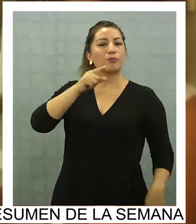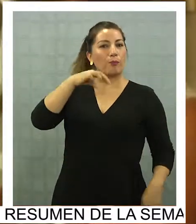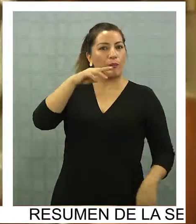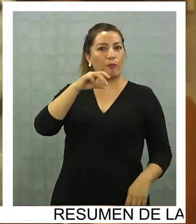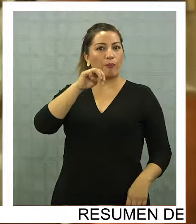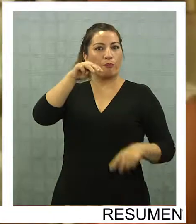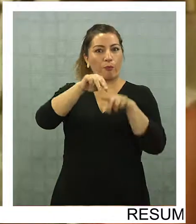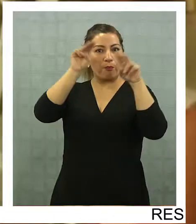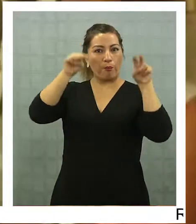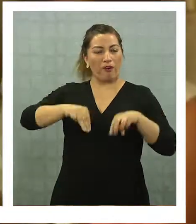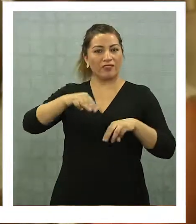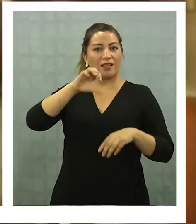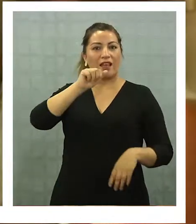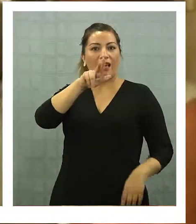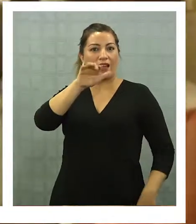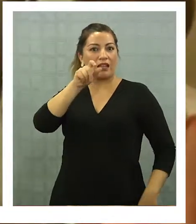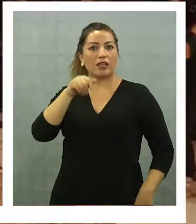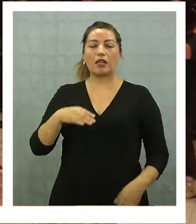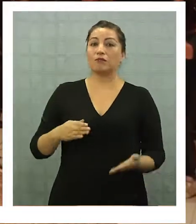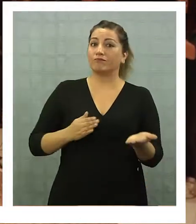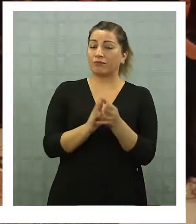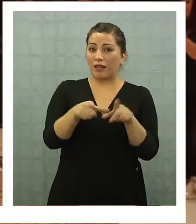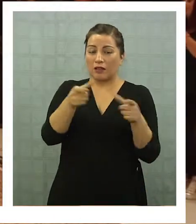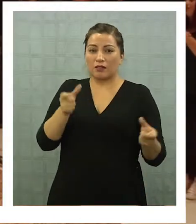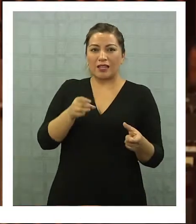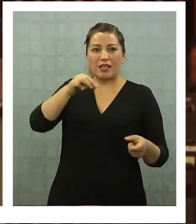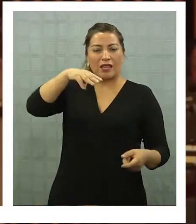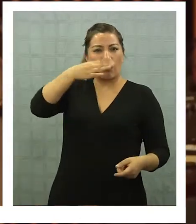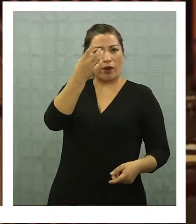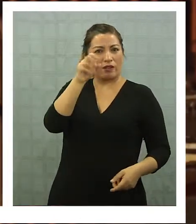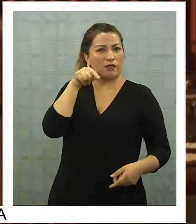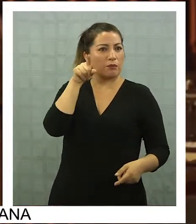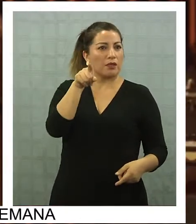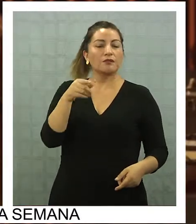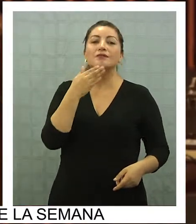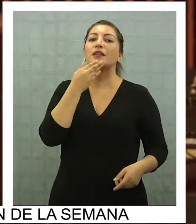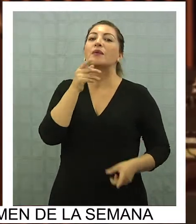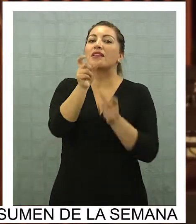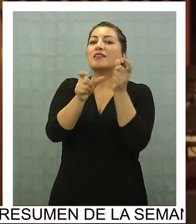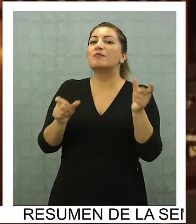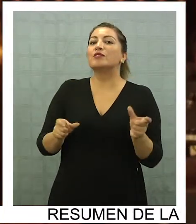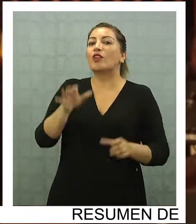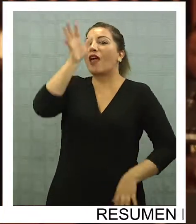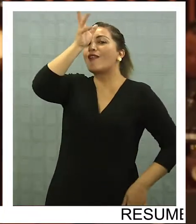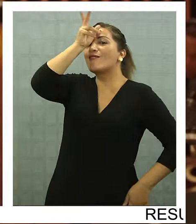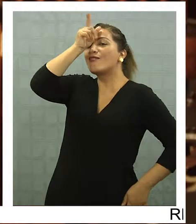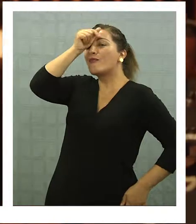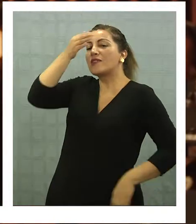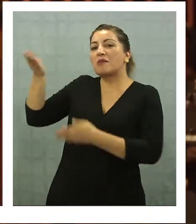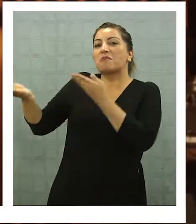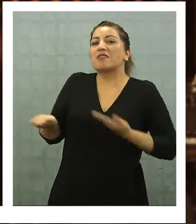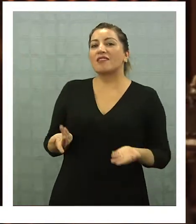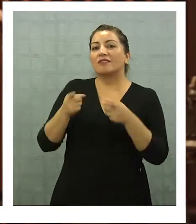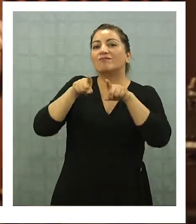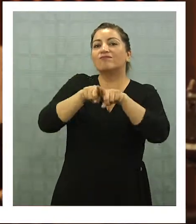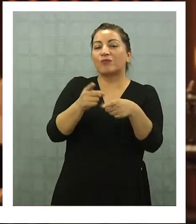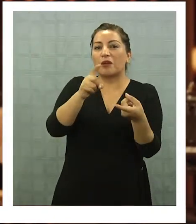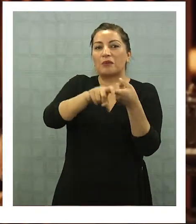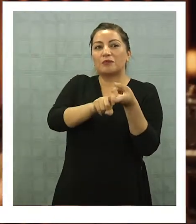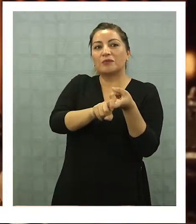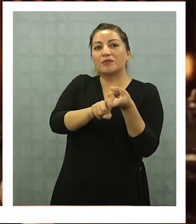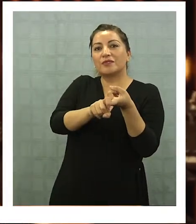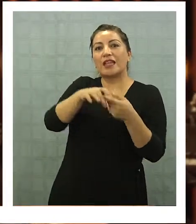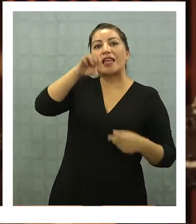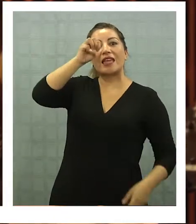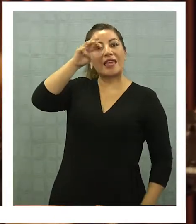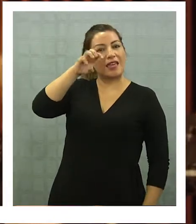partiría desde los 40 mil pesos. En el penúltimo mes del año, los románticos podrán invitar a sus parejas a ver el nuevo concierto